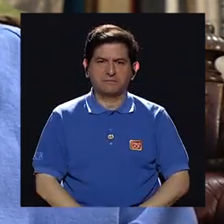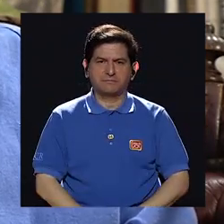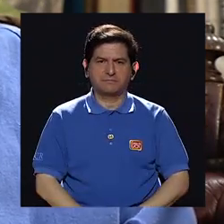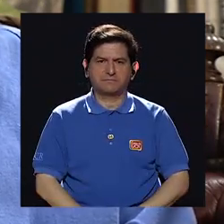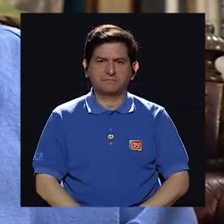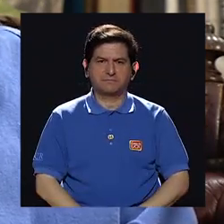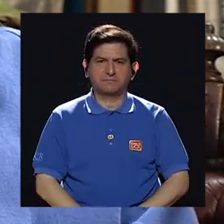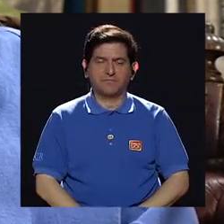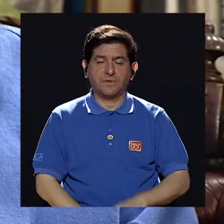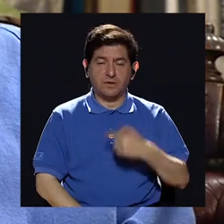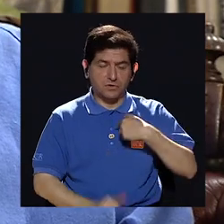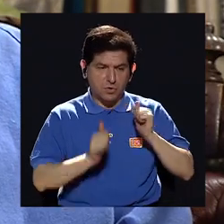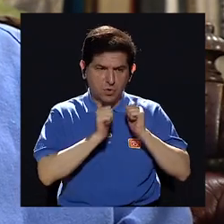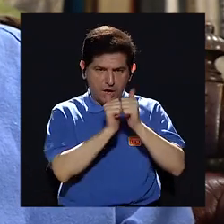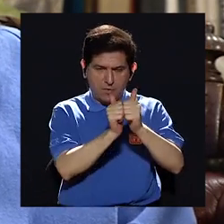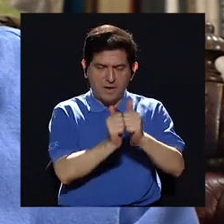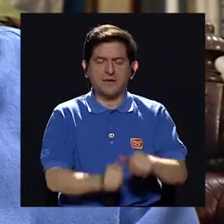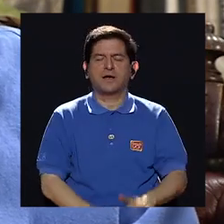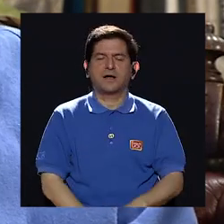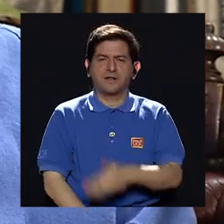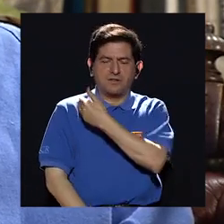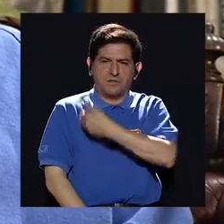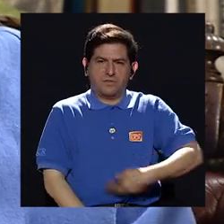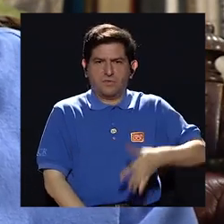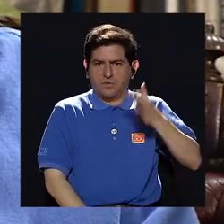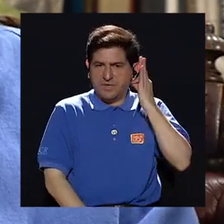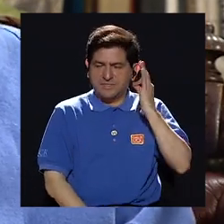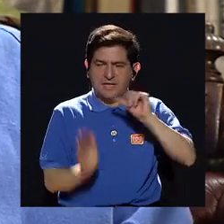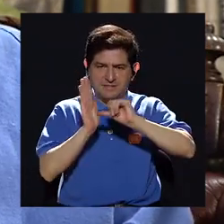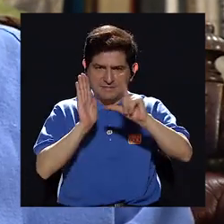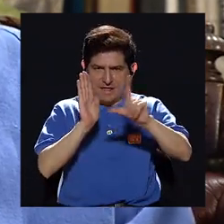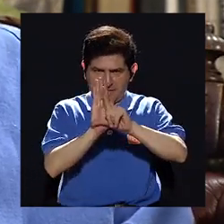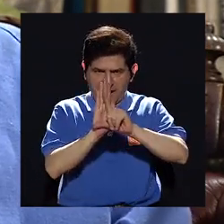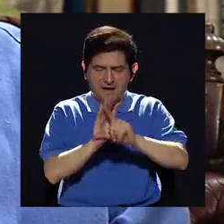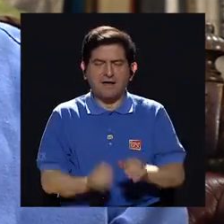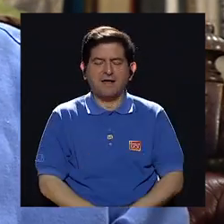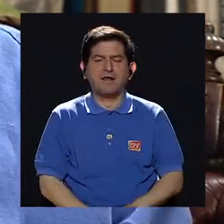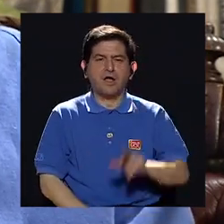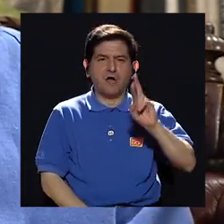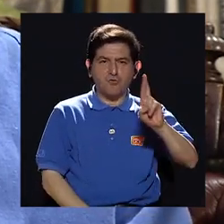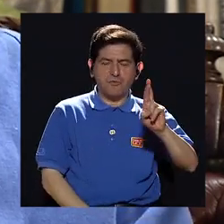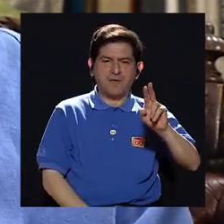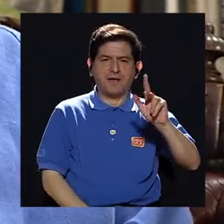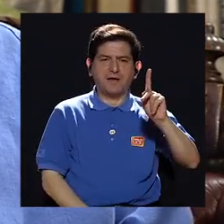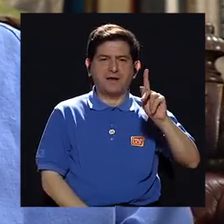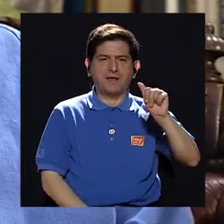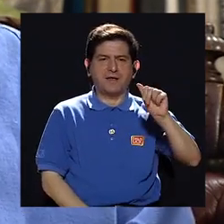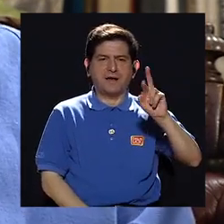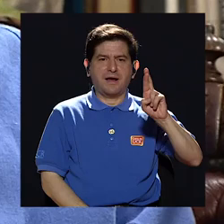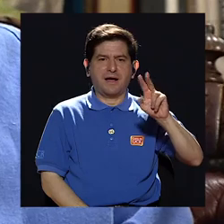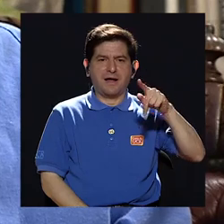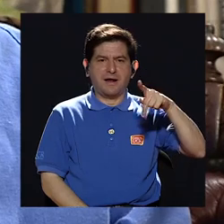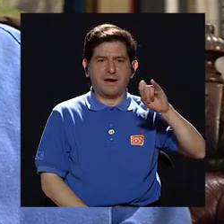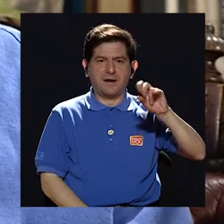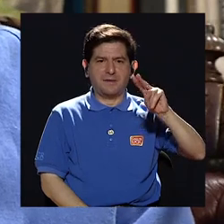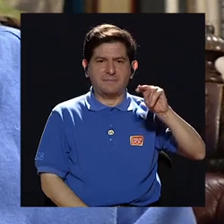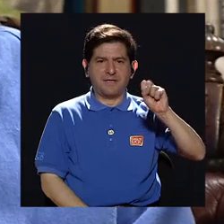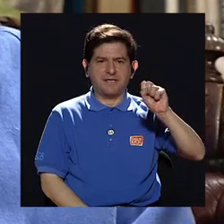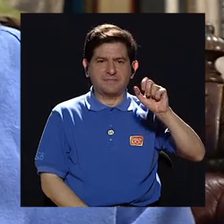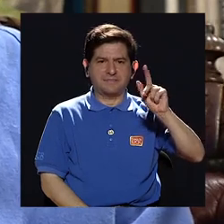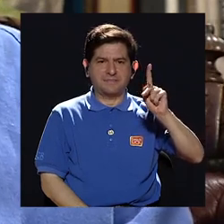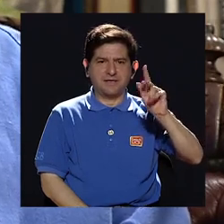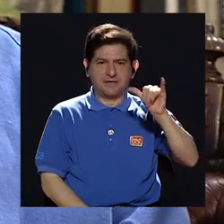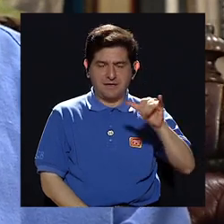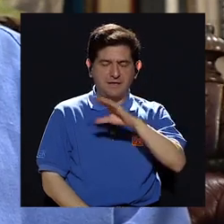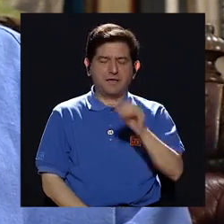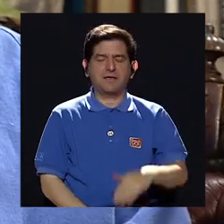¿verdad? Me hago acompañar de la presidenta de la Asamblea Legislativa, Rosemary Karpinski y del presidente de nuestro